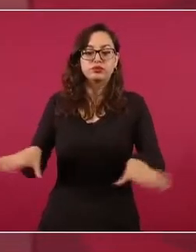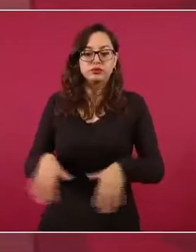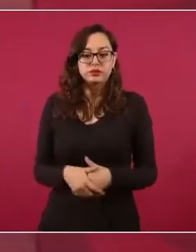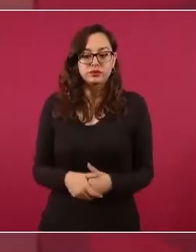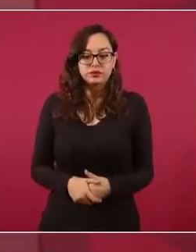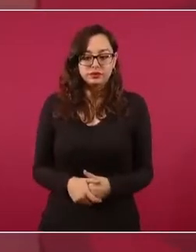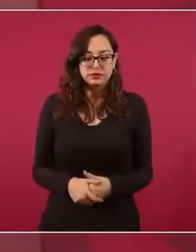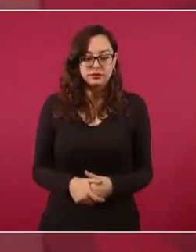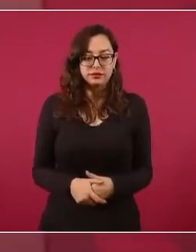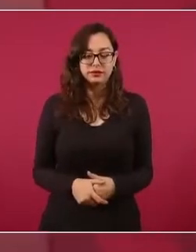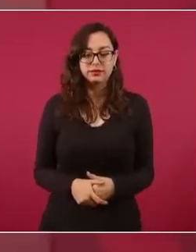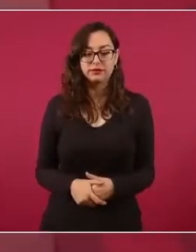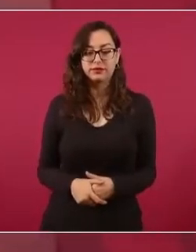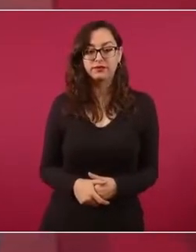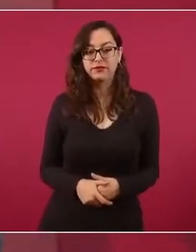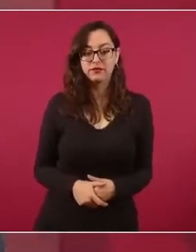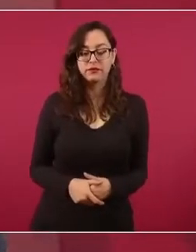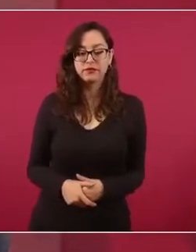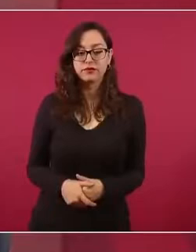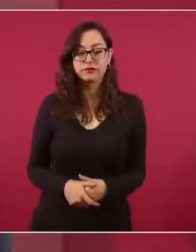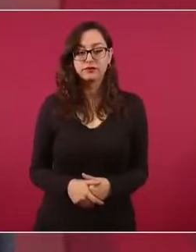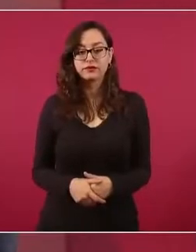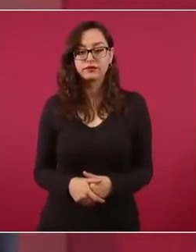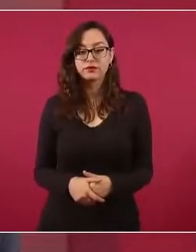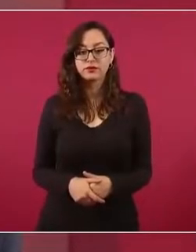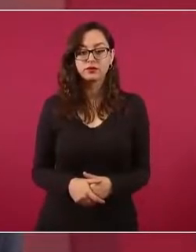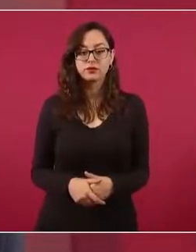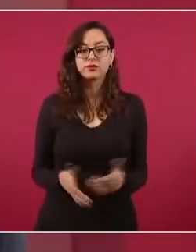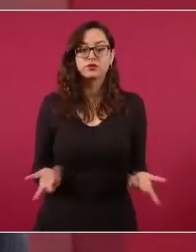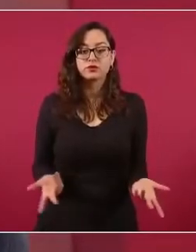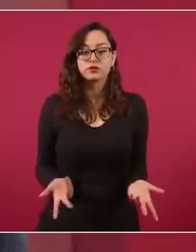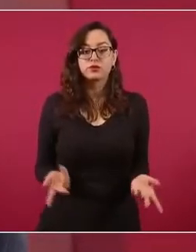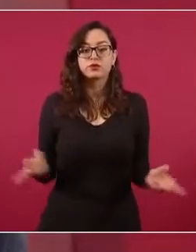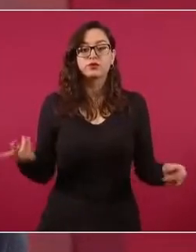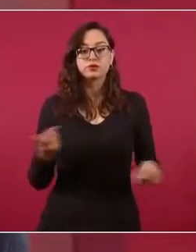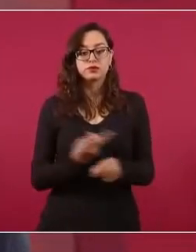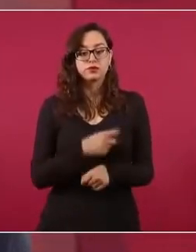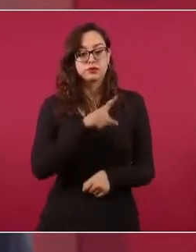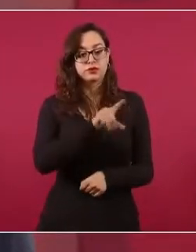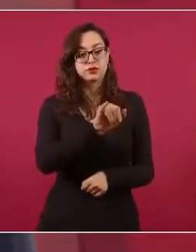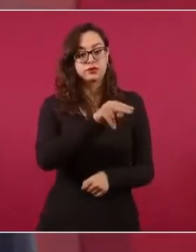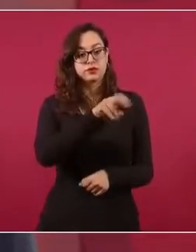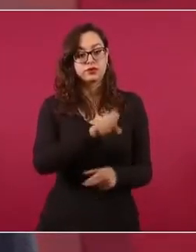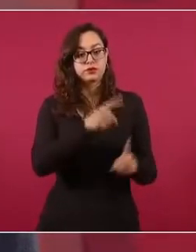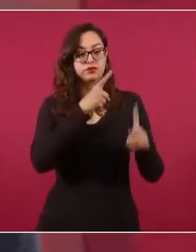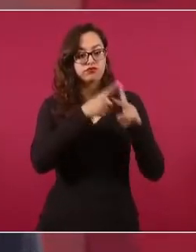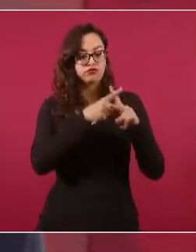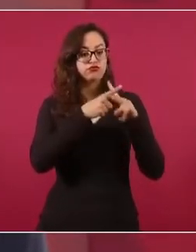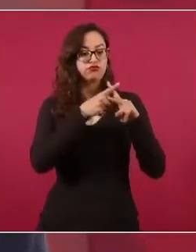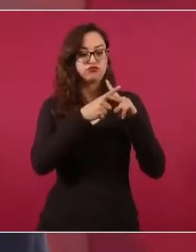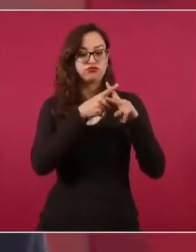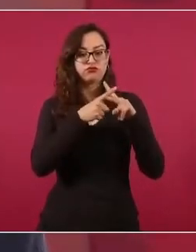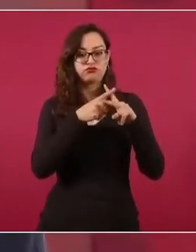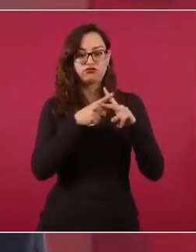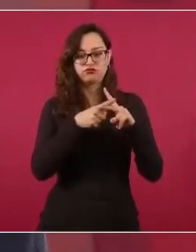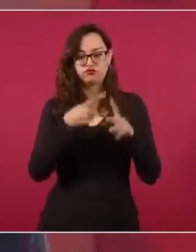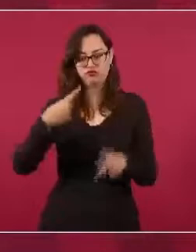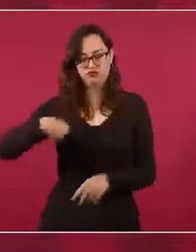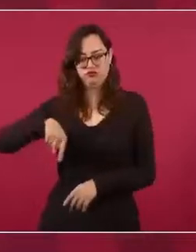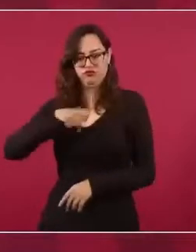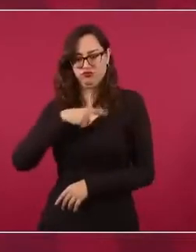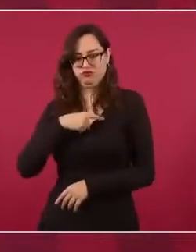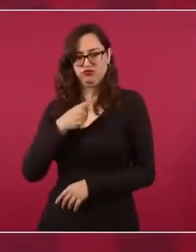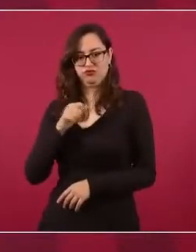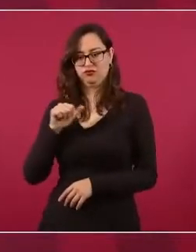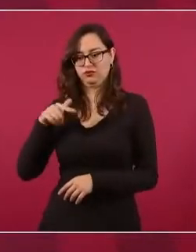Y entonces empieza la contabilidad y vamos arriba, vamos arriba, vamos arriba,